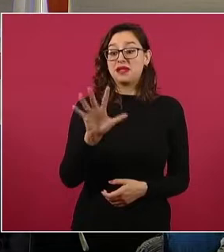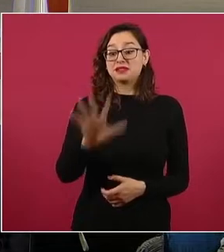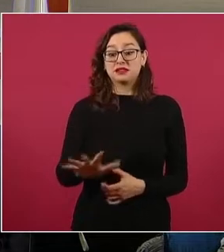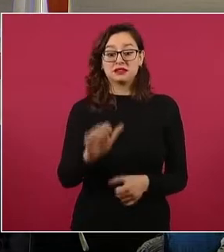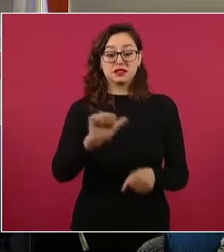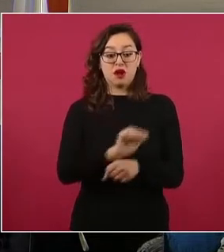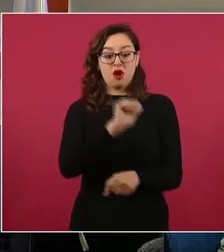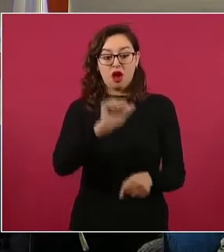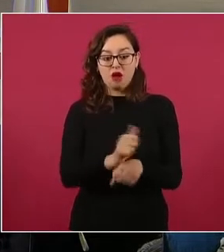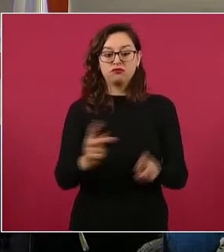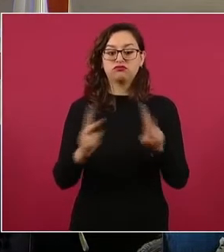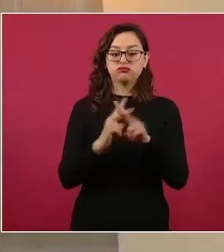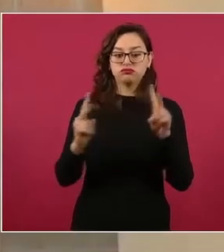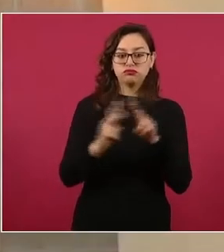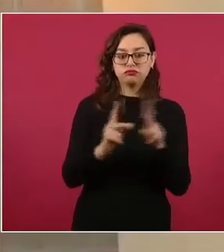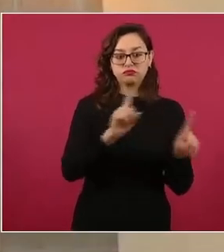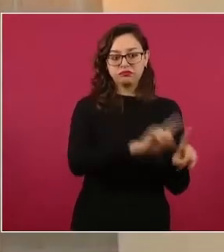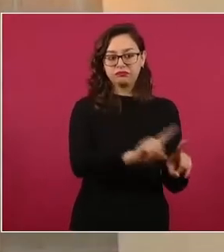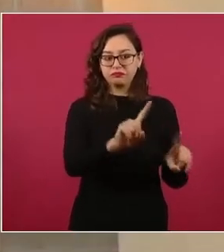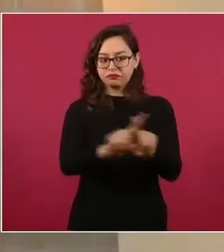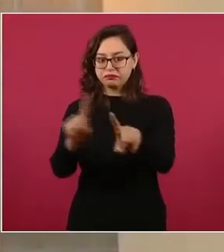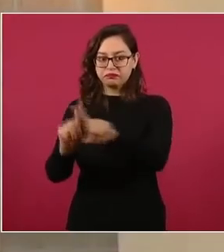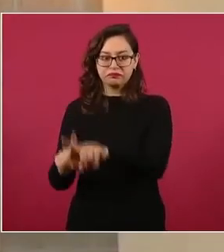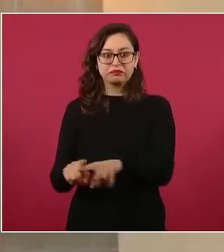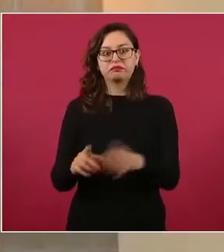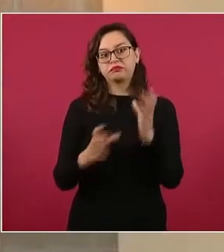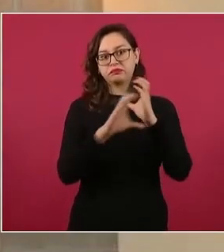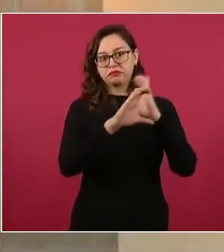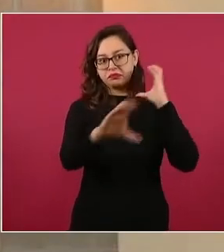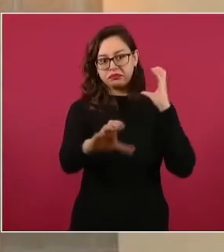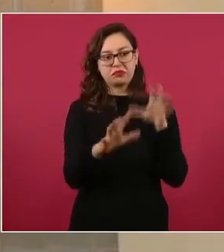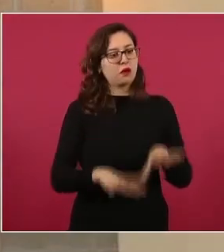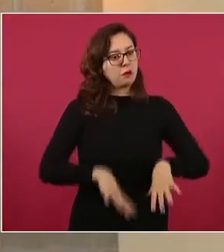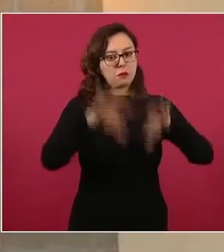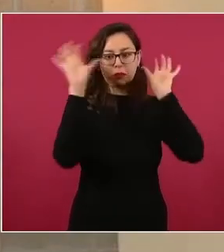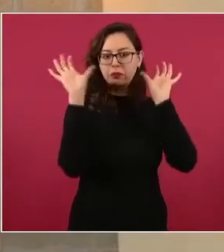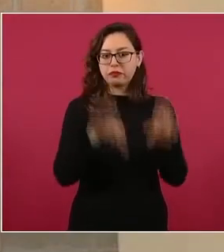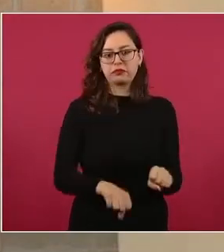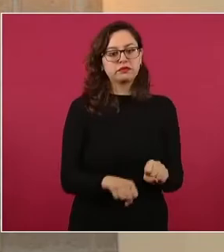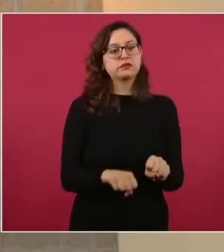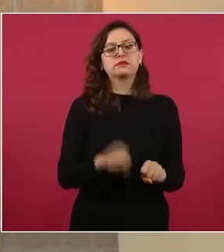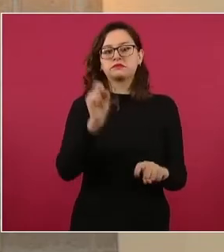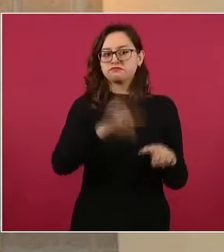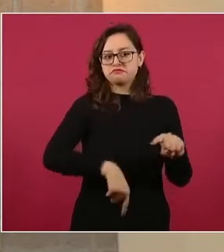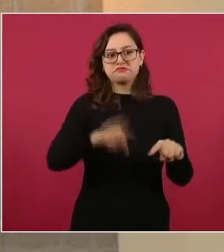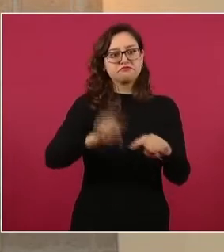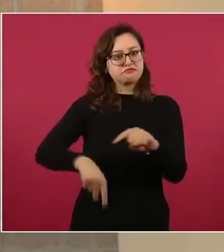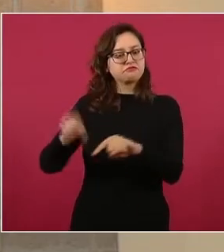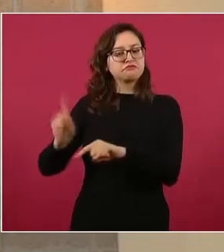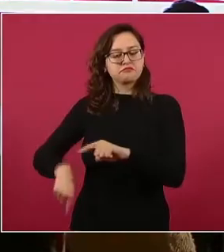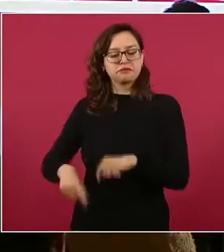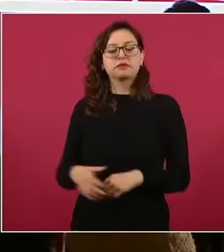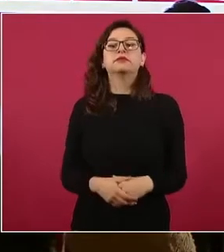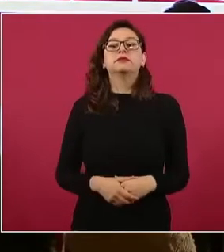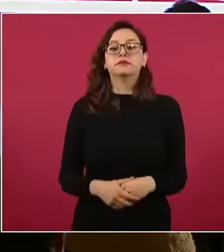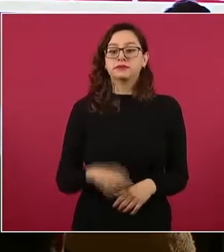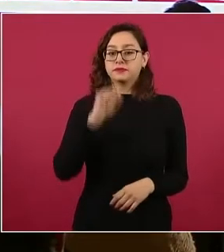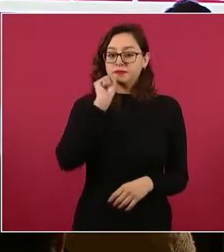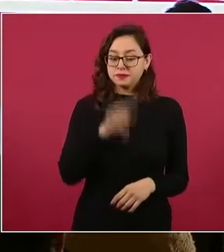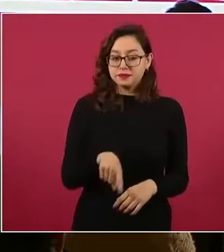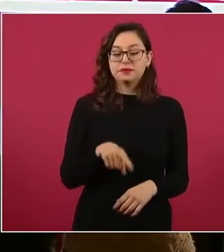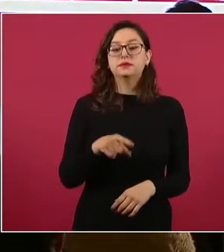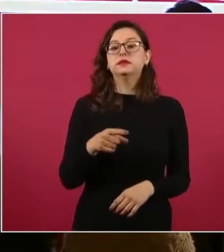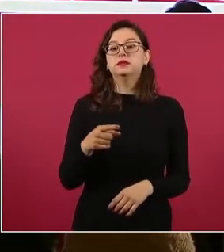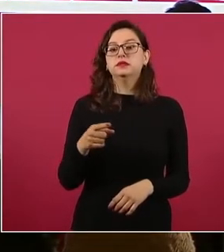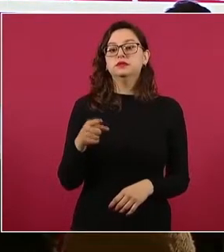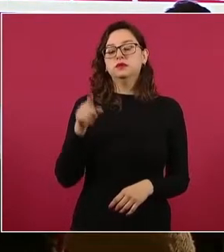de movilización de estas sustancias ilícitas. Siguiente. También en Jalisco, en